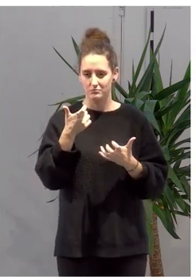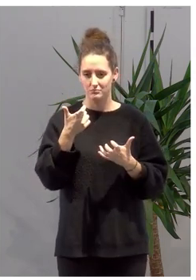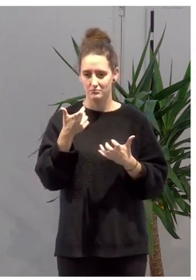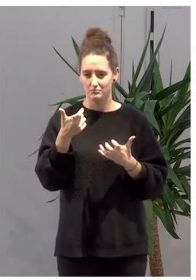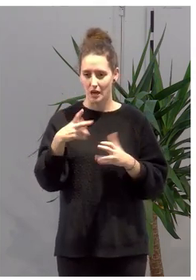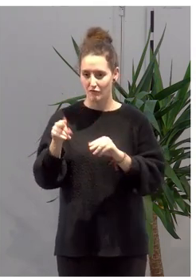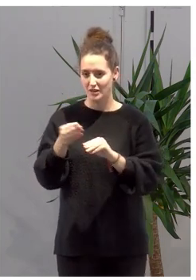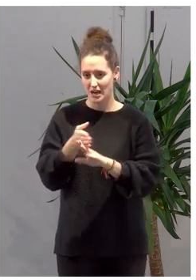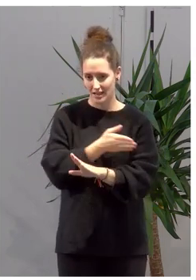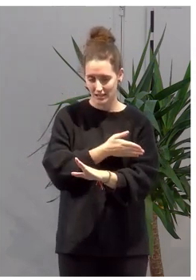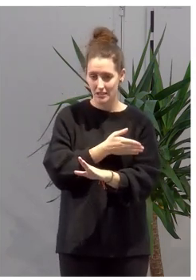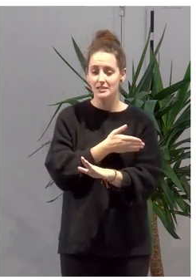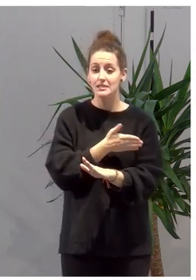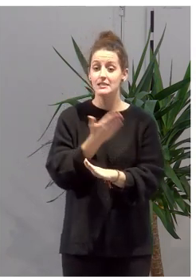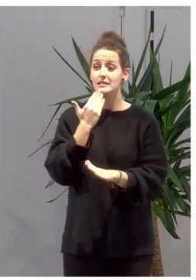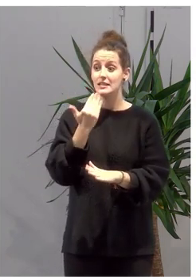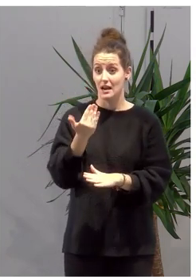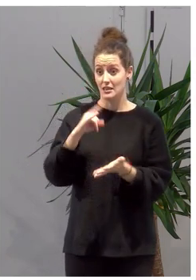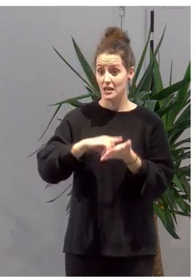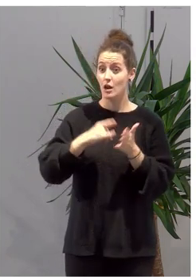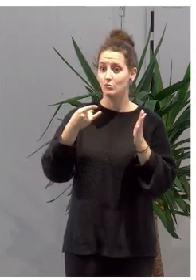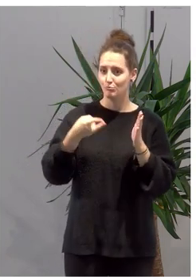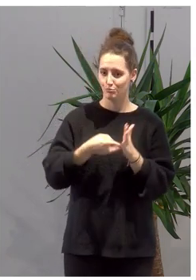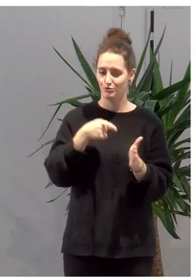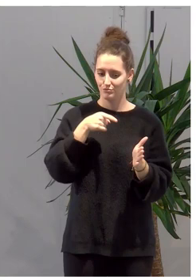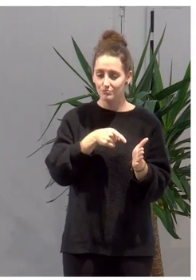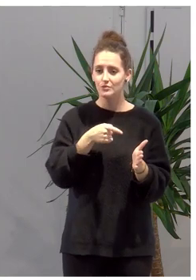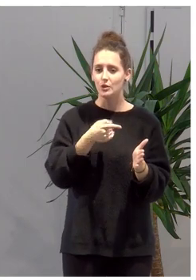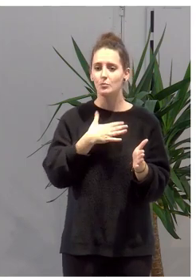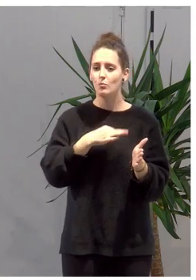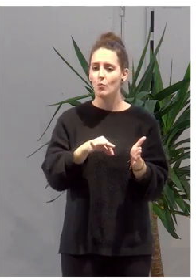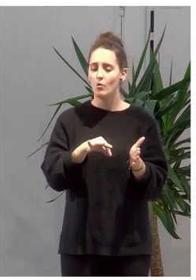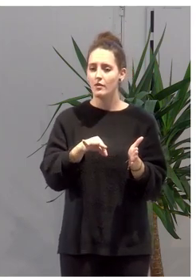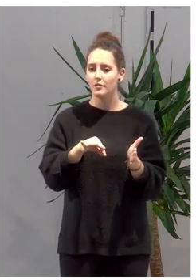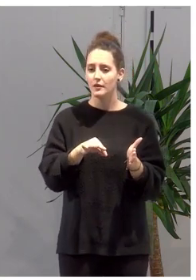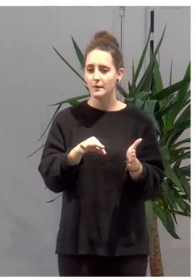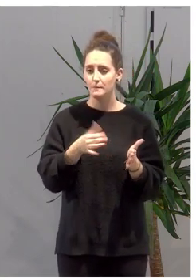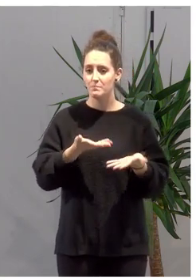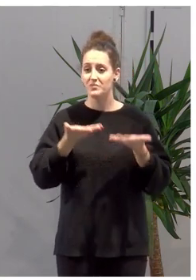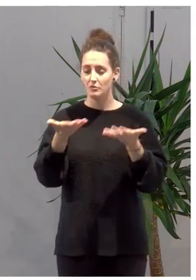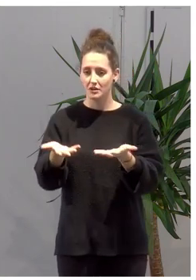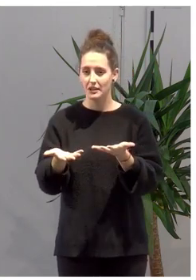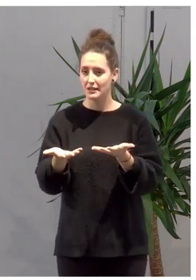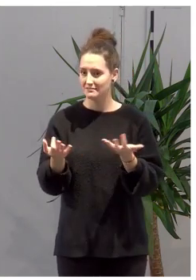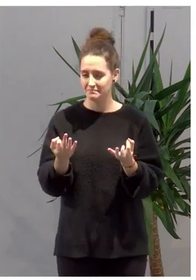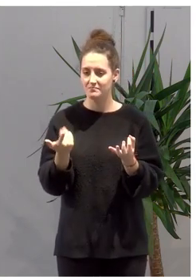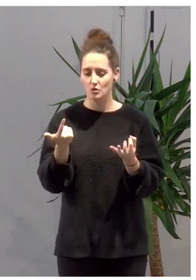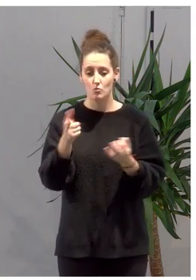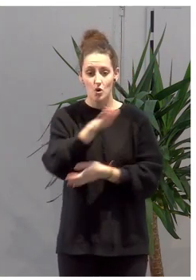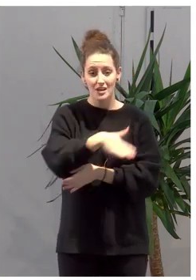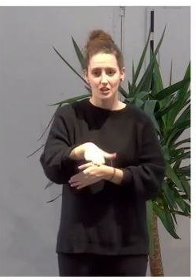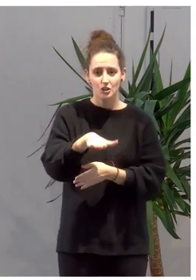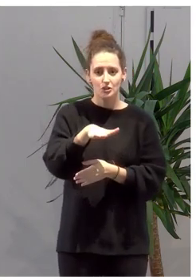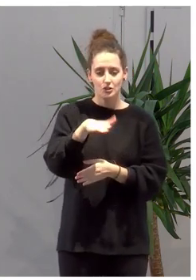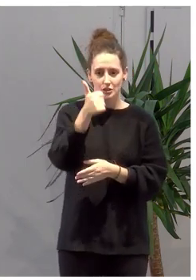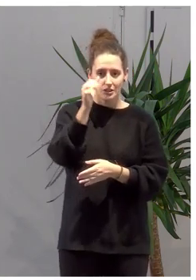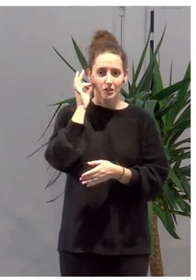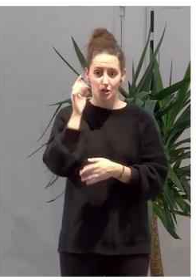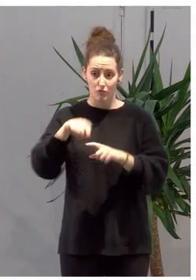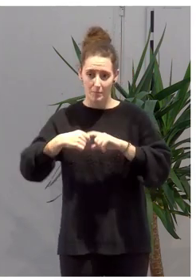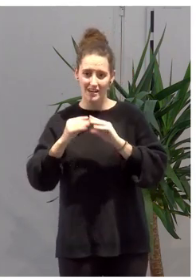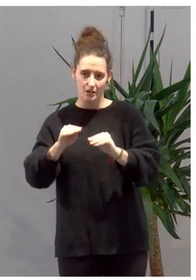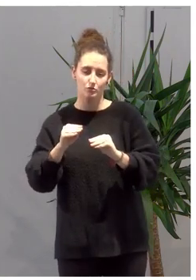que gracias a él vamos a poder ofrecer una mejor atención a los niños y niñas y a sus